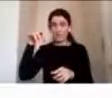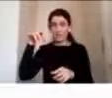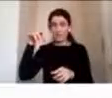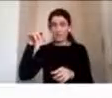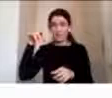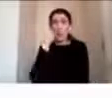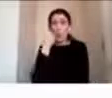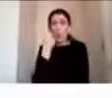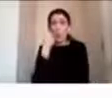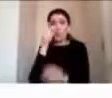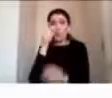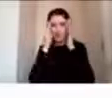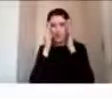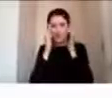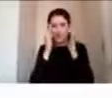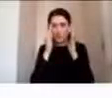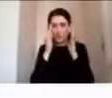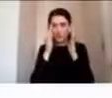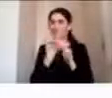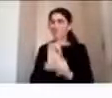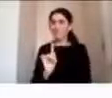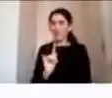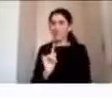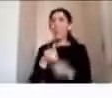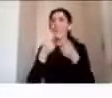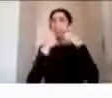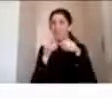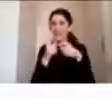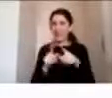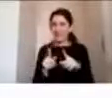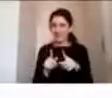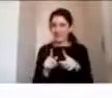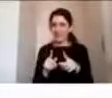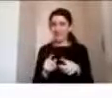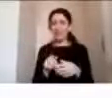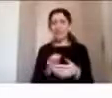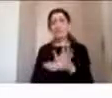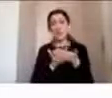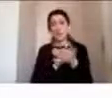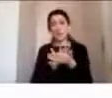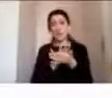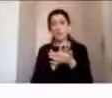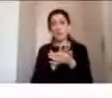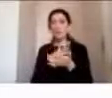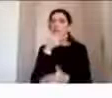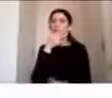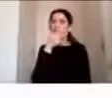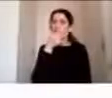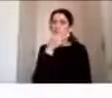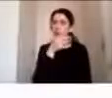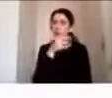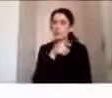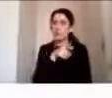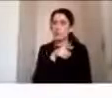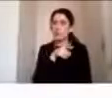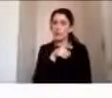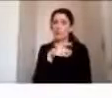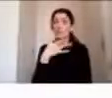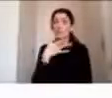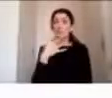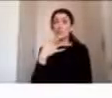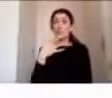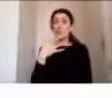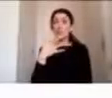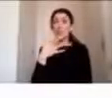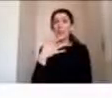sino que podemos diferenciar distintos dominios en la atención les menciono esto porque estos dominios no se verían afectados de la